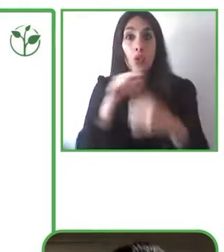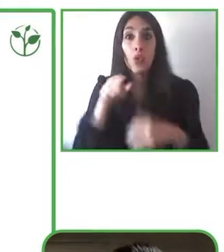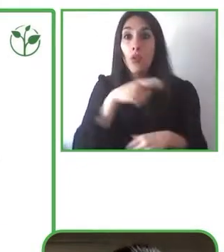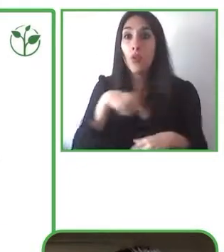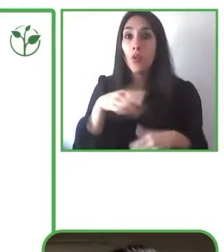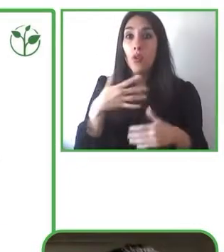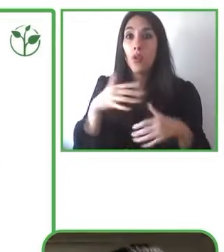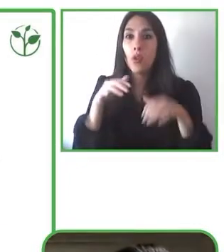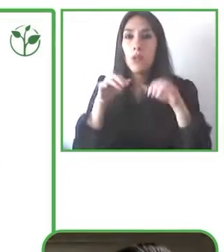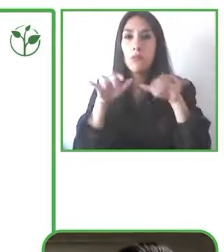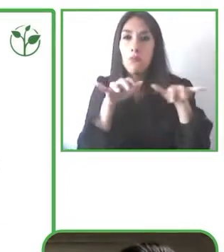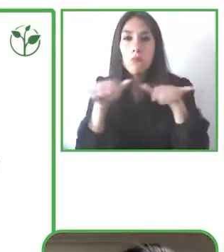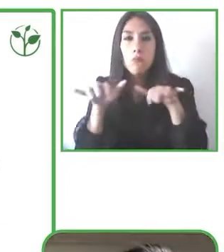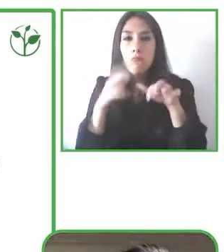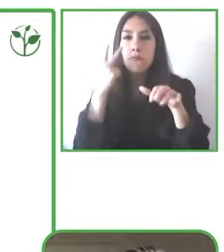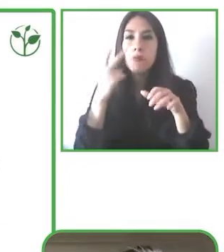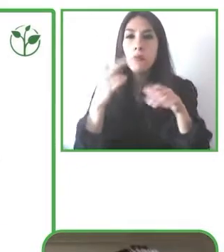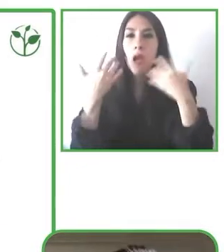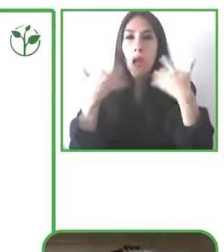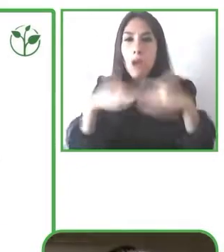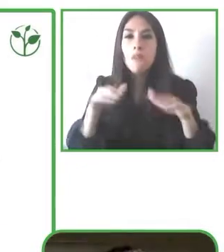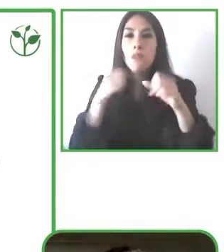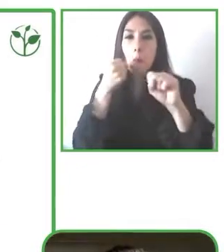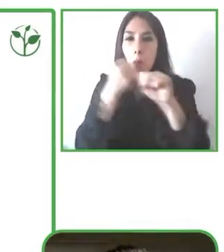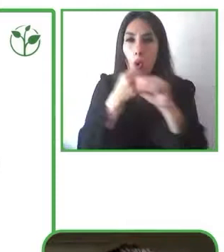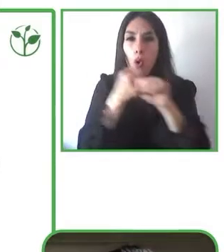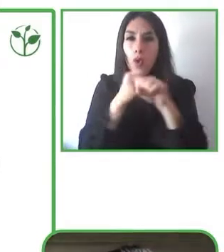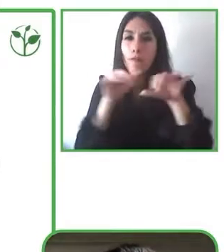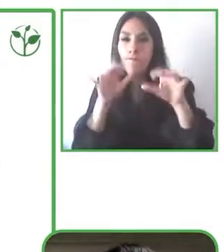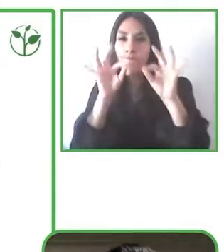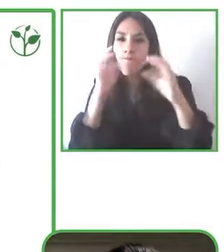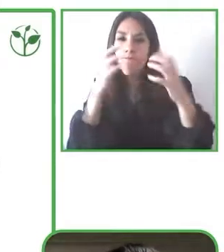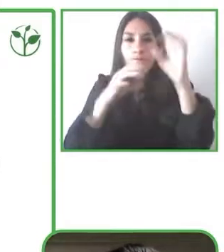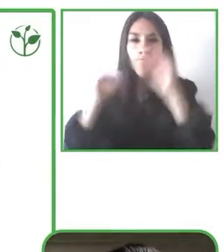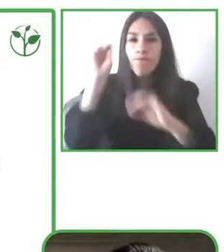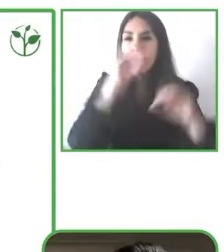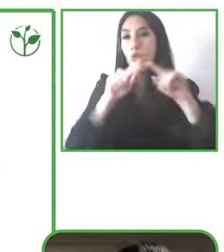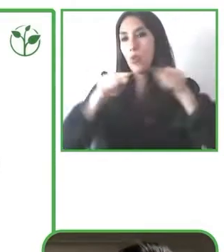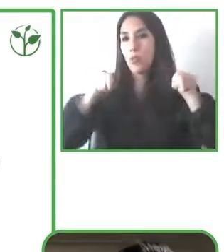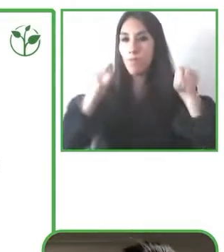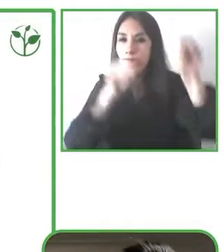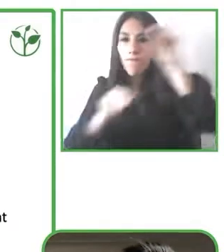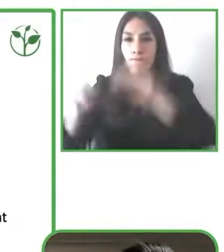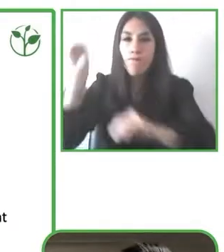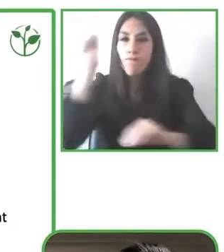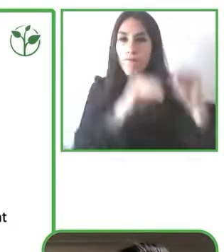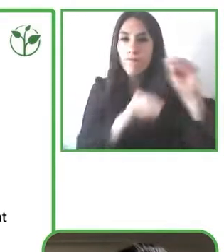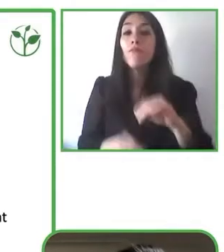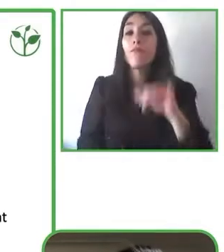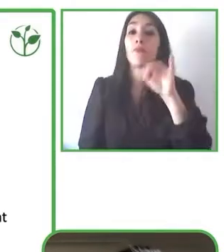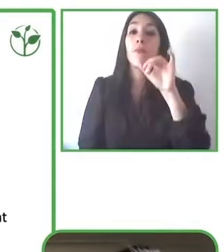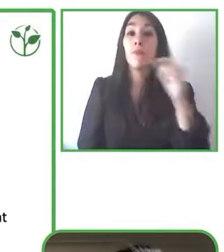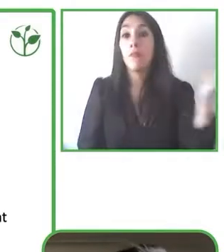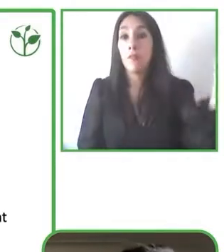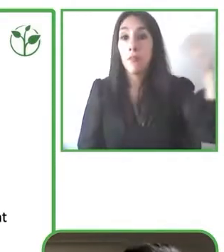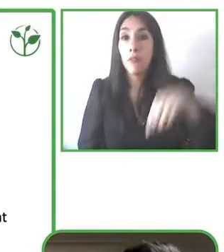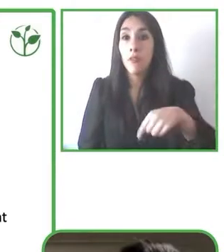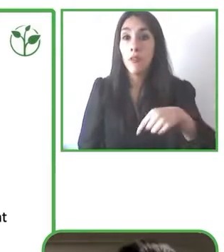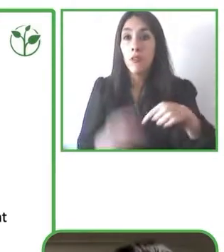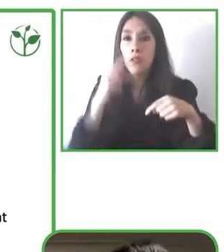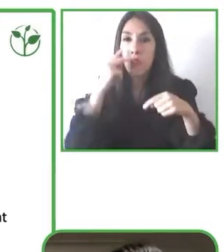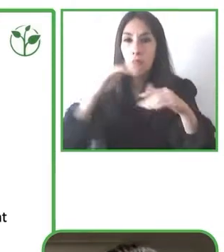digital. Por lo tanto, no hay reparaciones mecánicas en comparación con otras soluciones que se quiebran o que deben ser